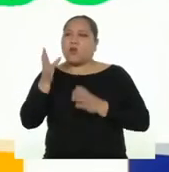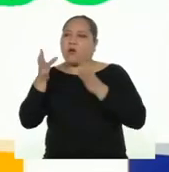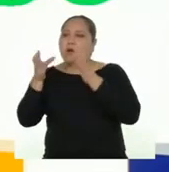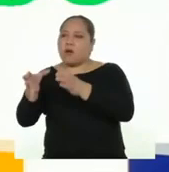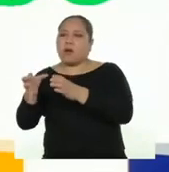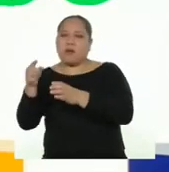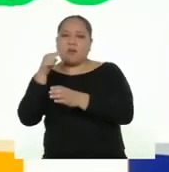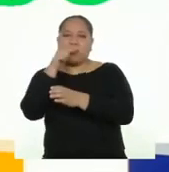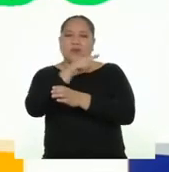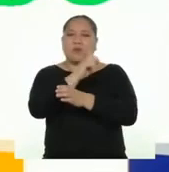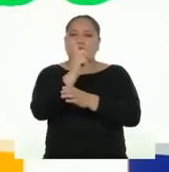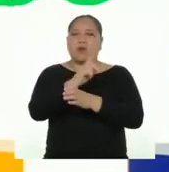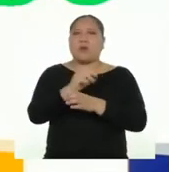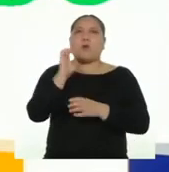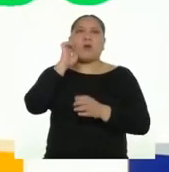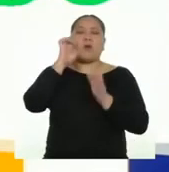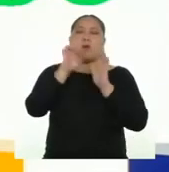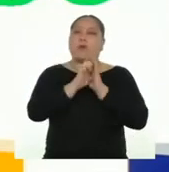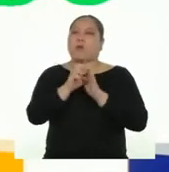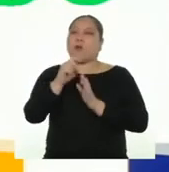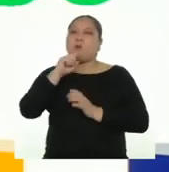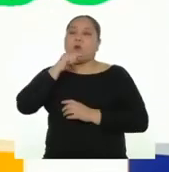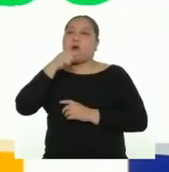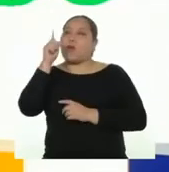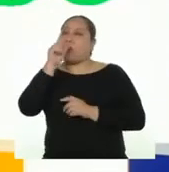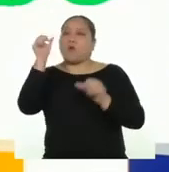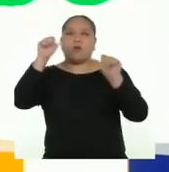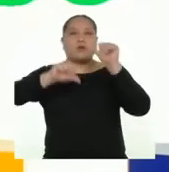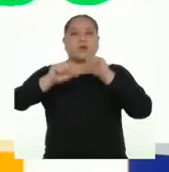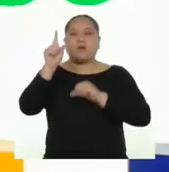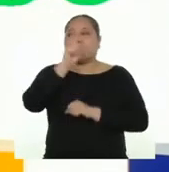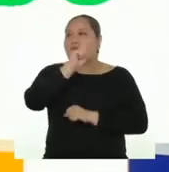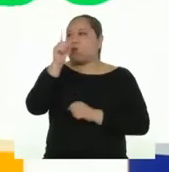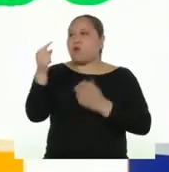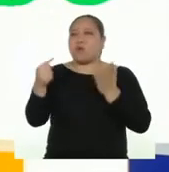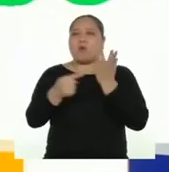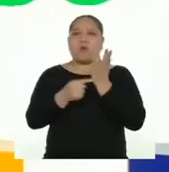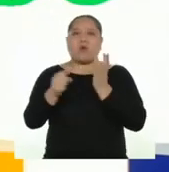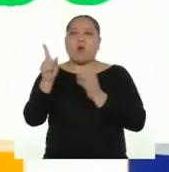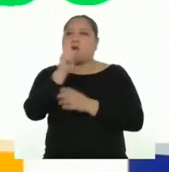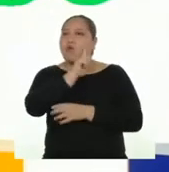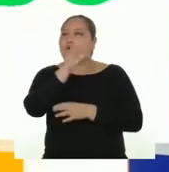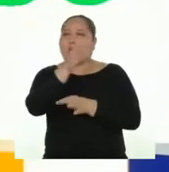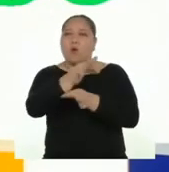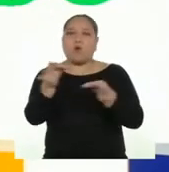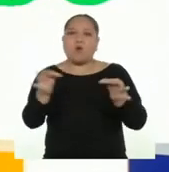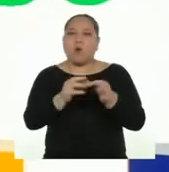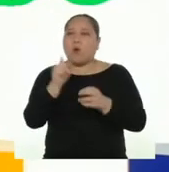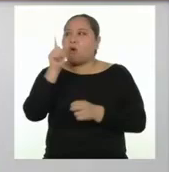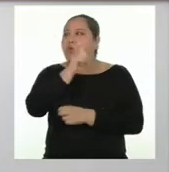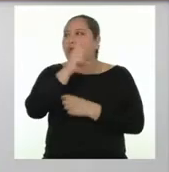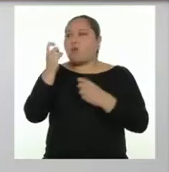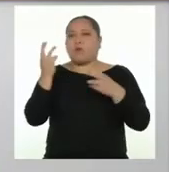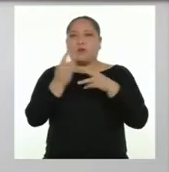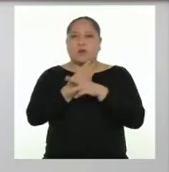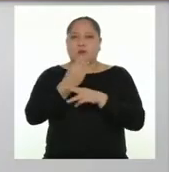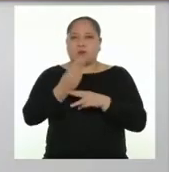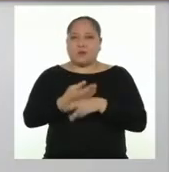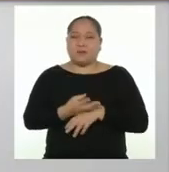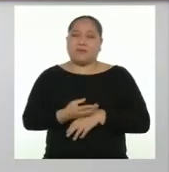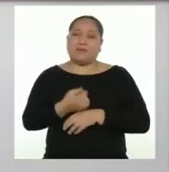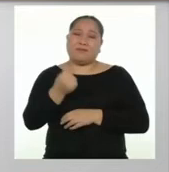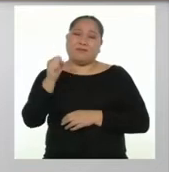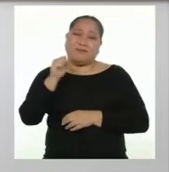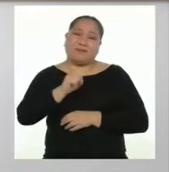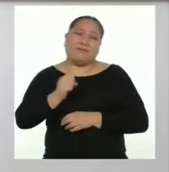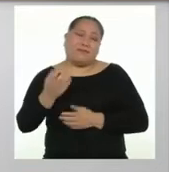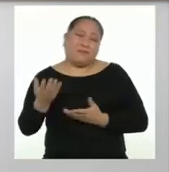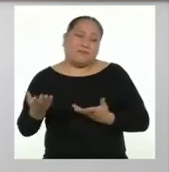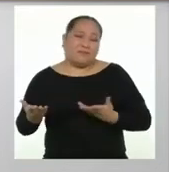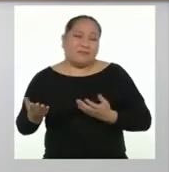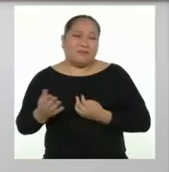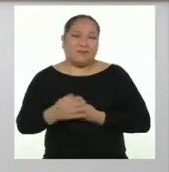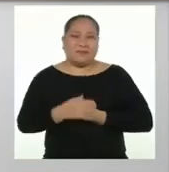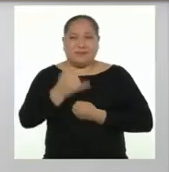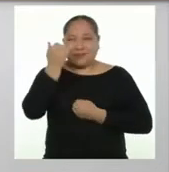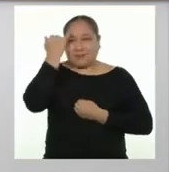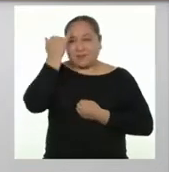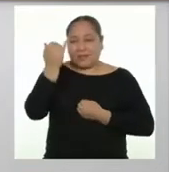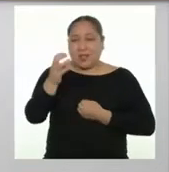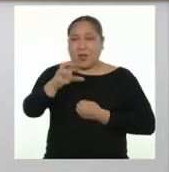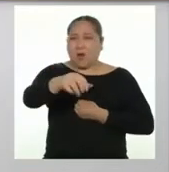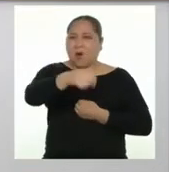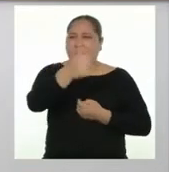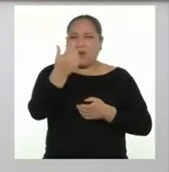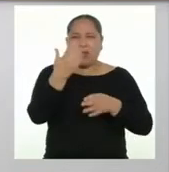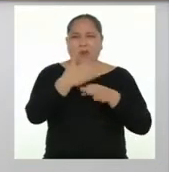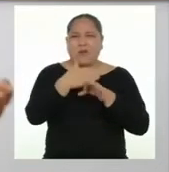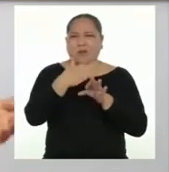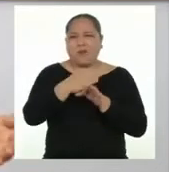Por ejemplo, no se dedica a las ciencias, o la tecnología, o la ingeniería, o matemáticas. Básicamente, sí. ¿De